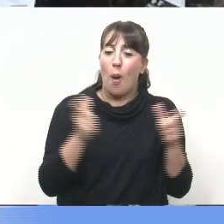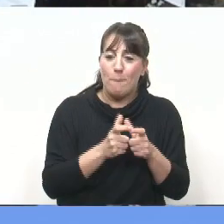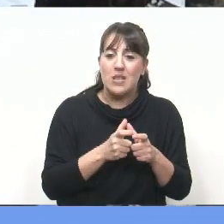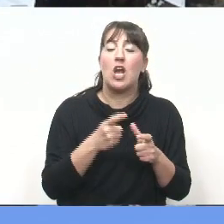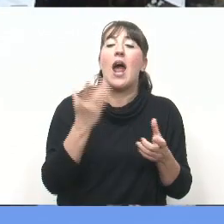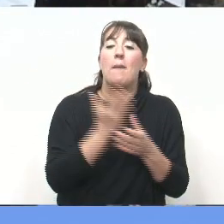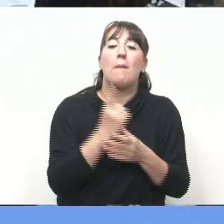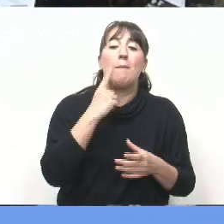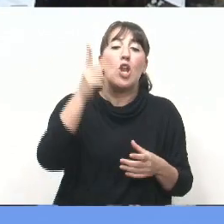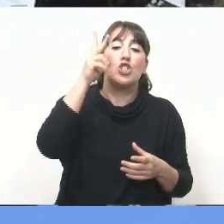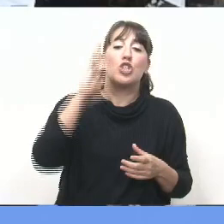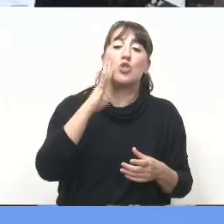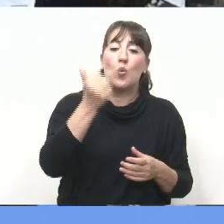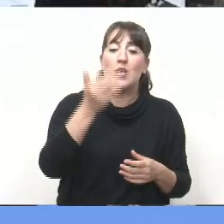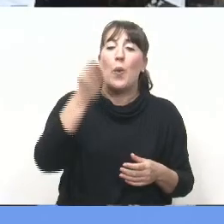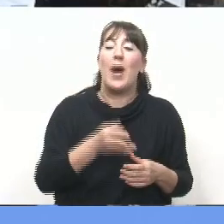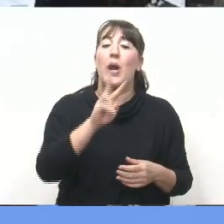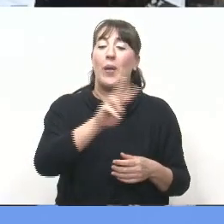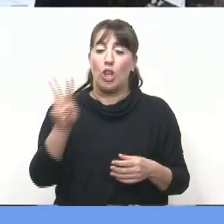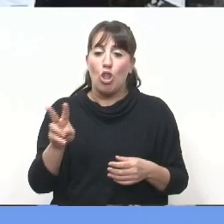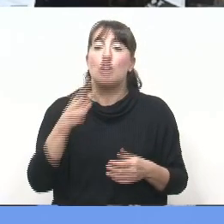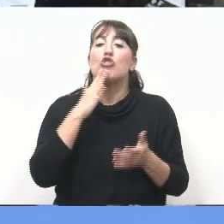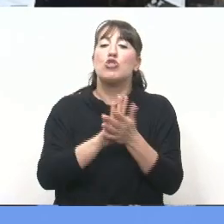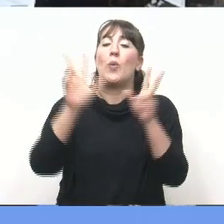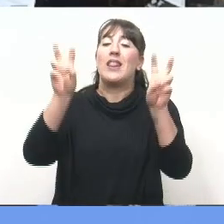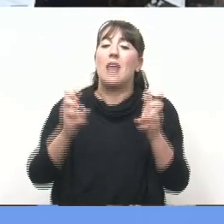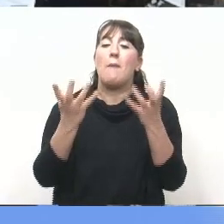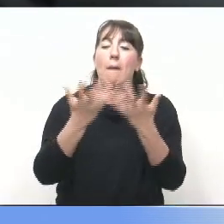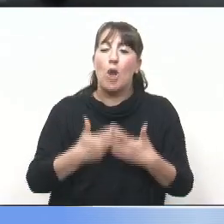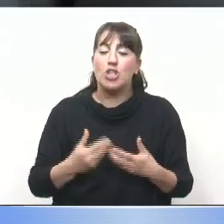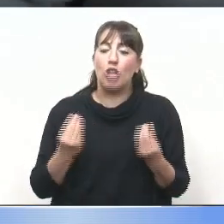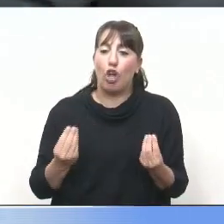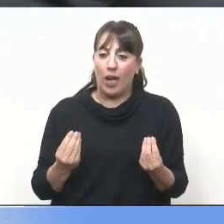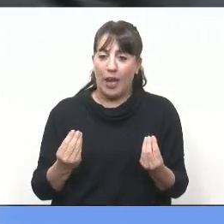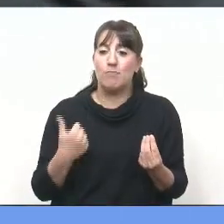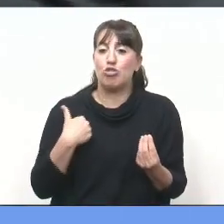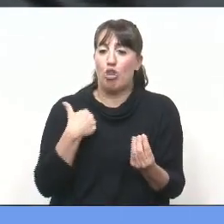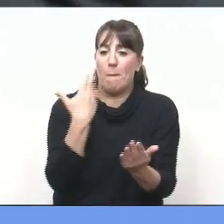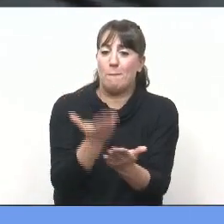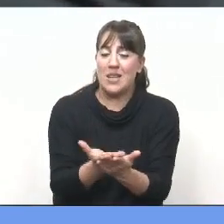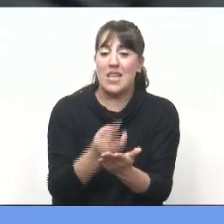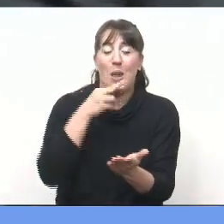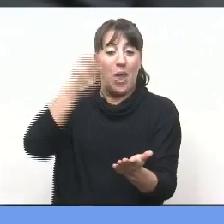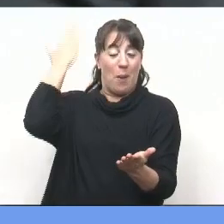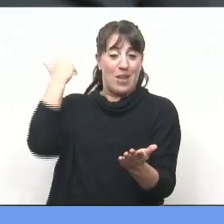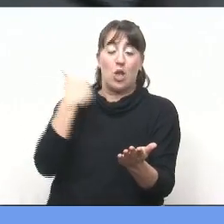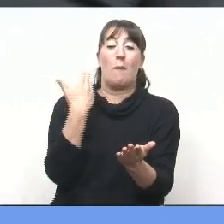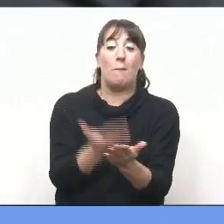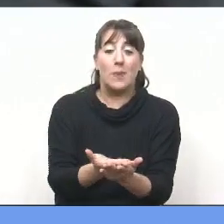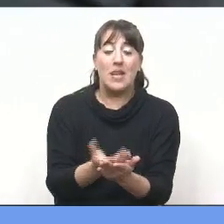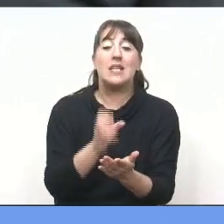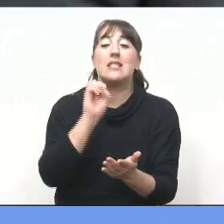1856-22, que tiene que ver con un proyecto que presenté el viernes pasado, que se llama